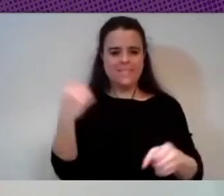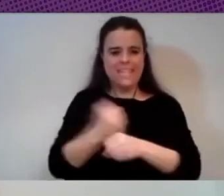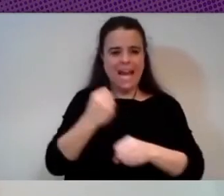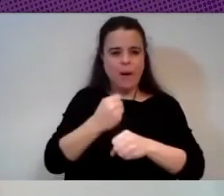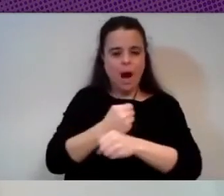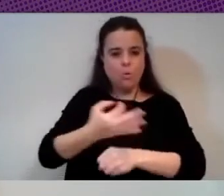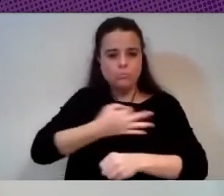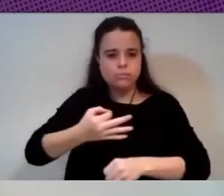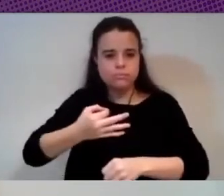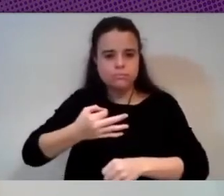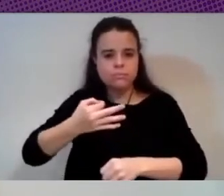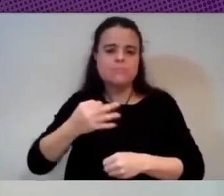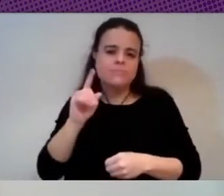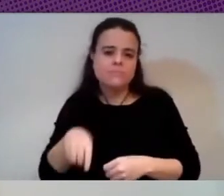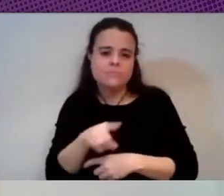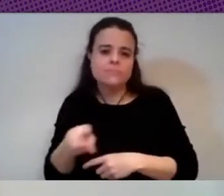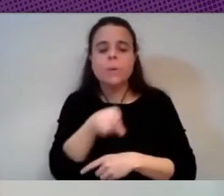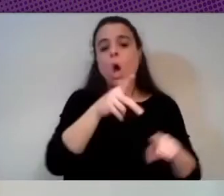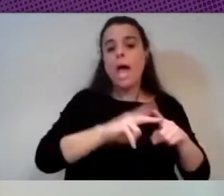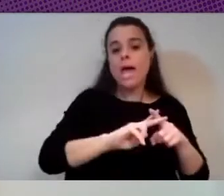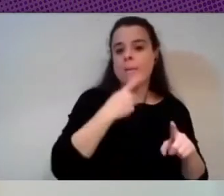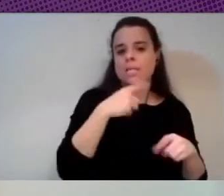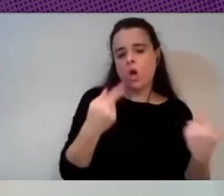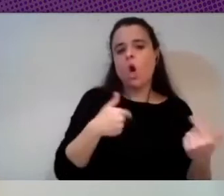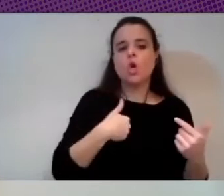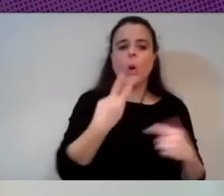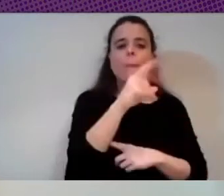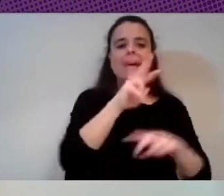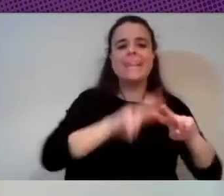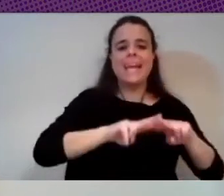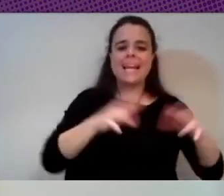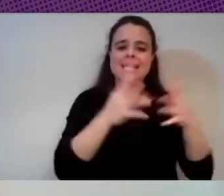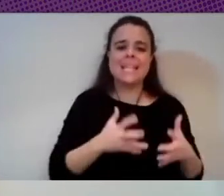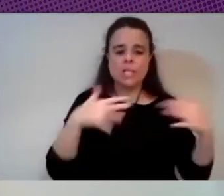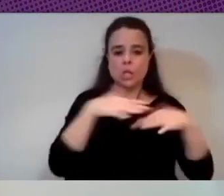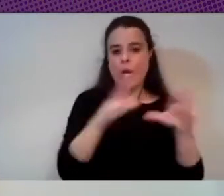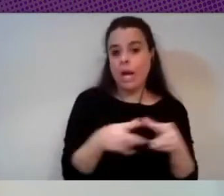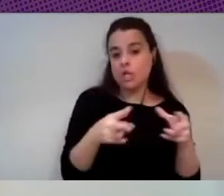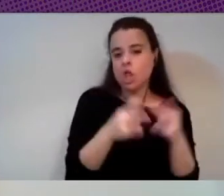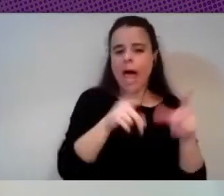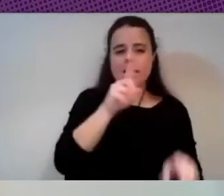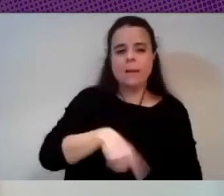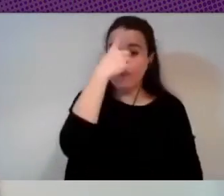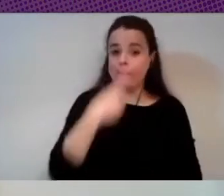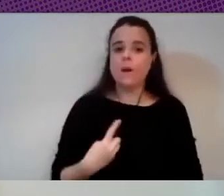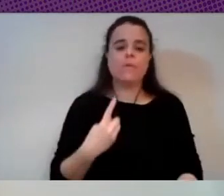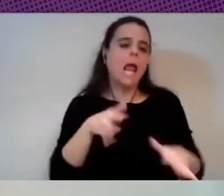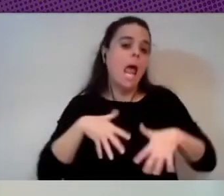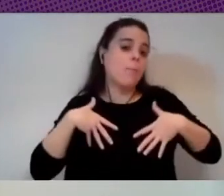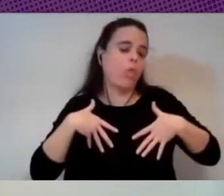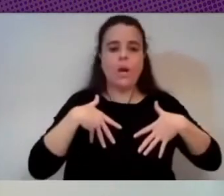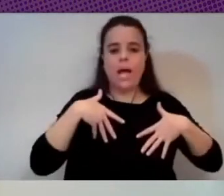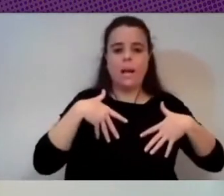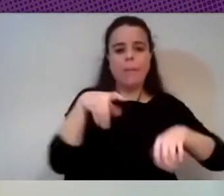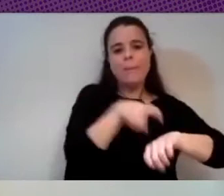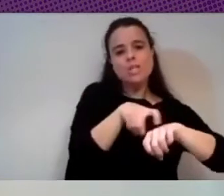hacen estas herramientas es situarse así voy a hacer mediante análisis de texto de las redes sociales un perfil emocional y de personalidad para ver si esta persona